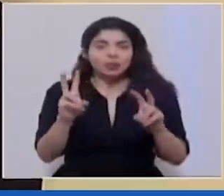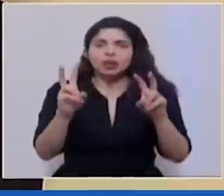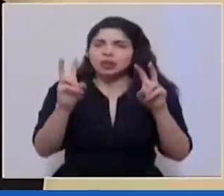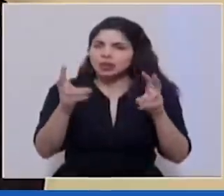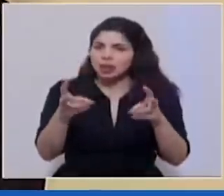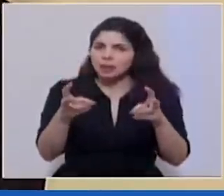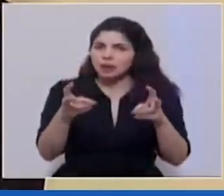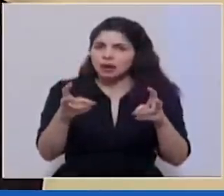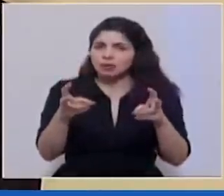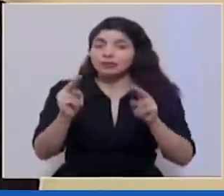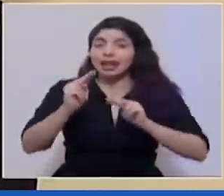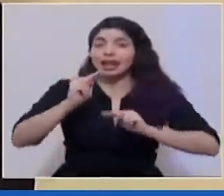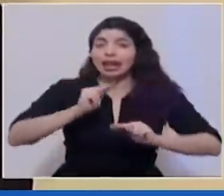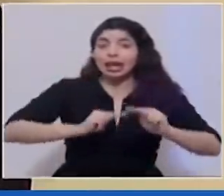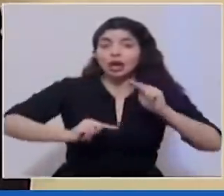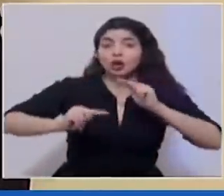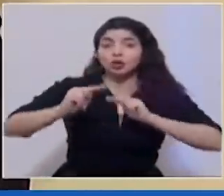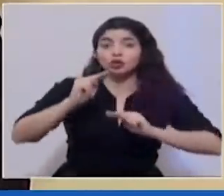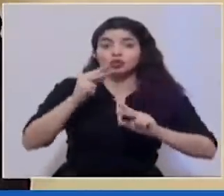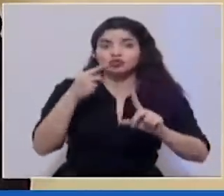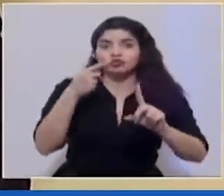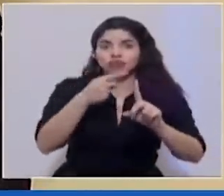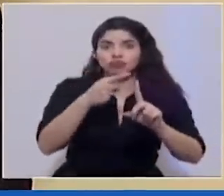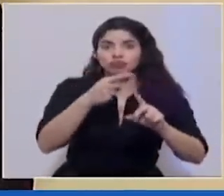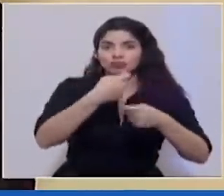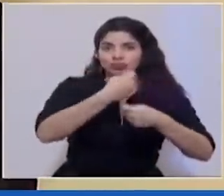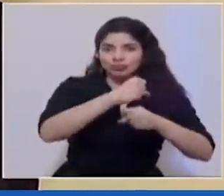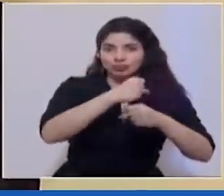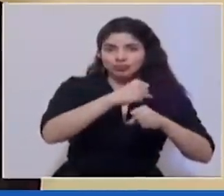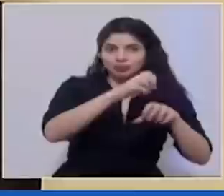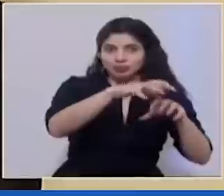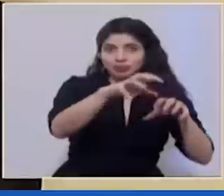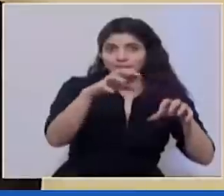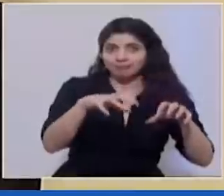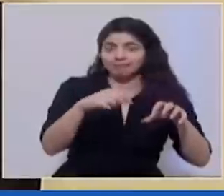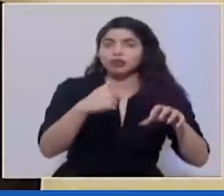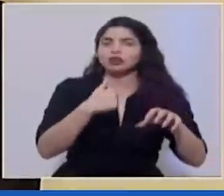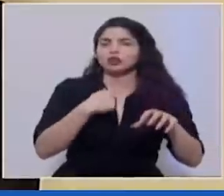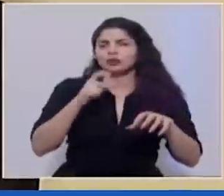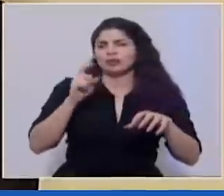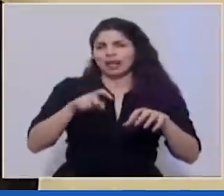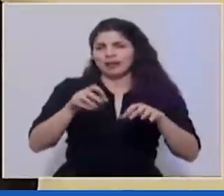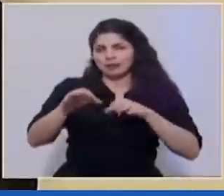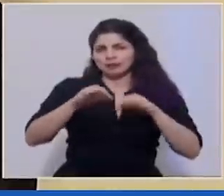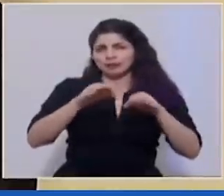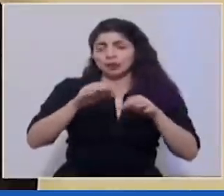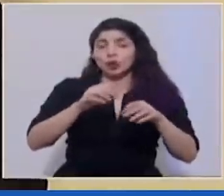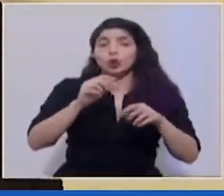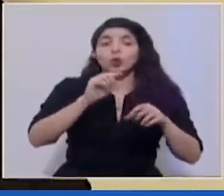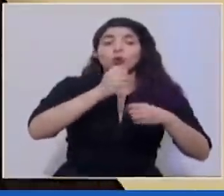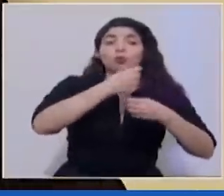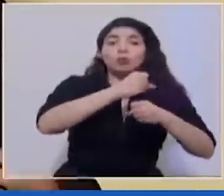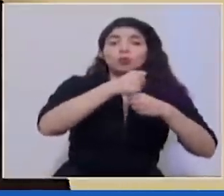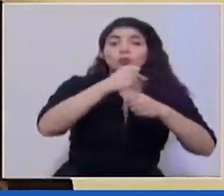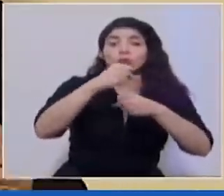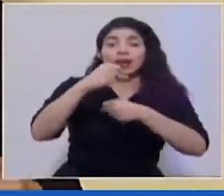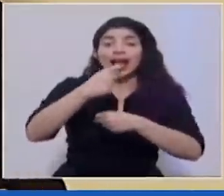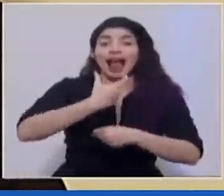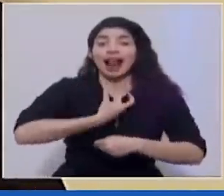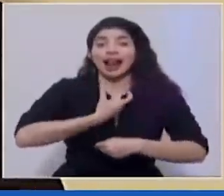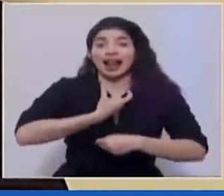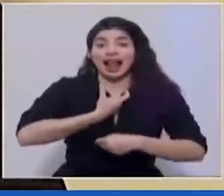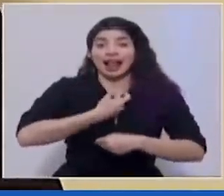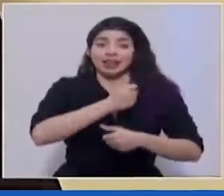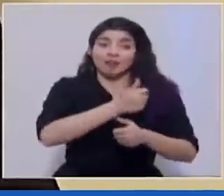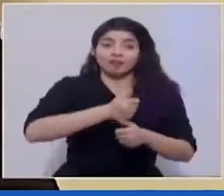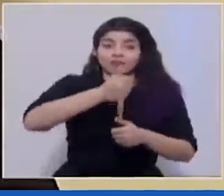de la negociación sobre todo con gobiernos locales yo le debo comentar que los gobiernos locales el alcalde municipal